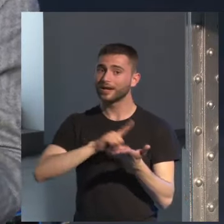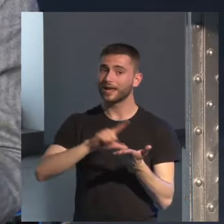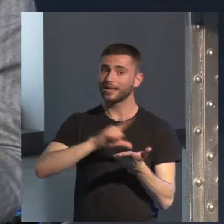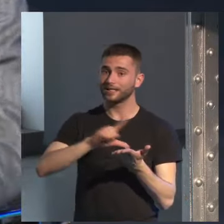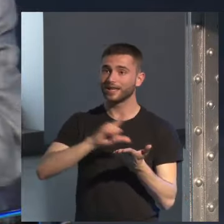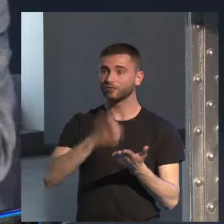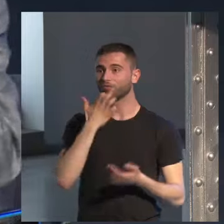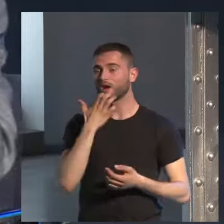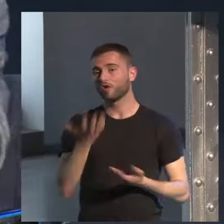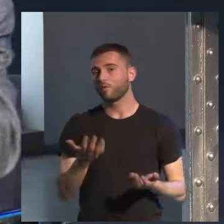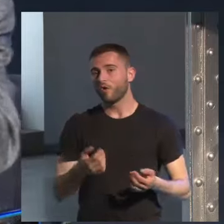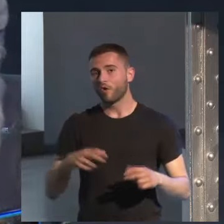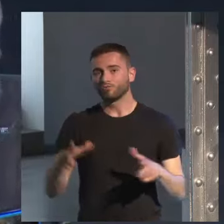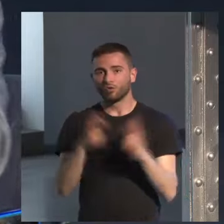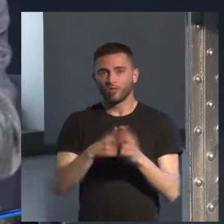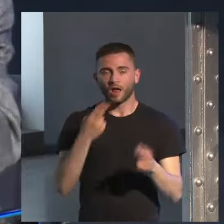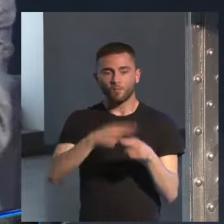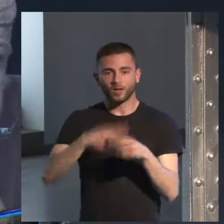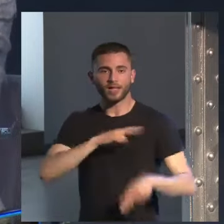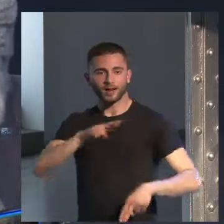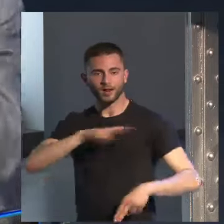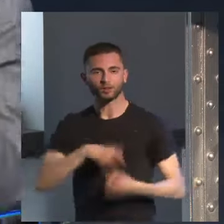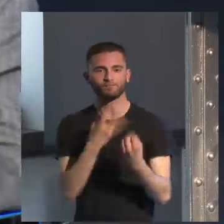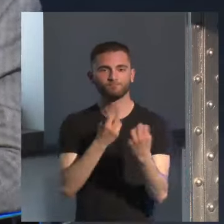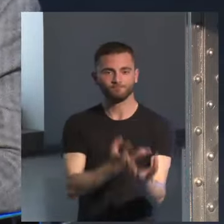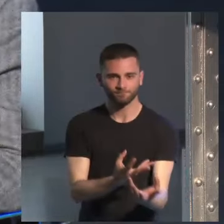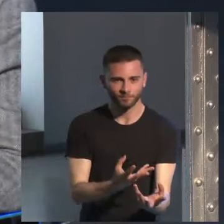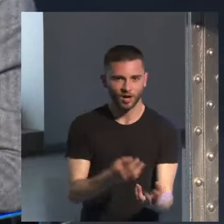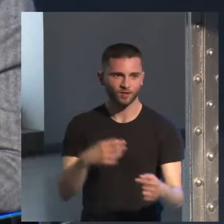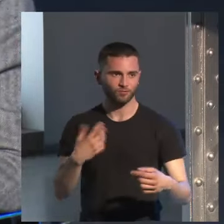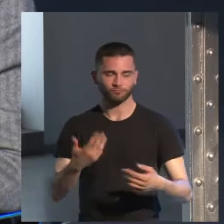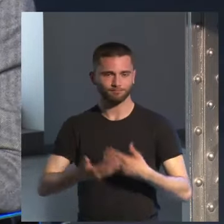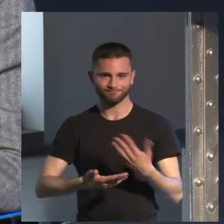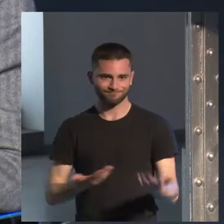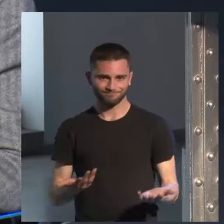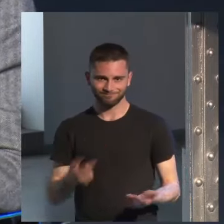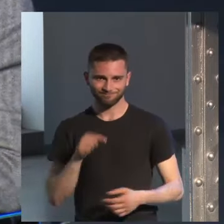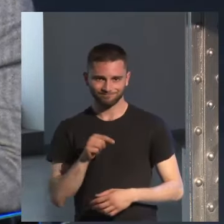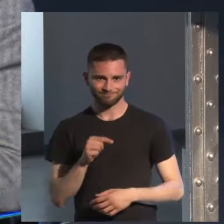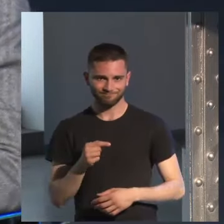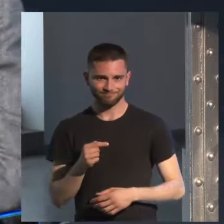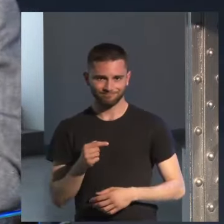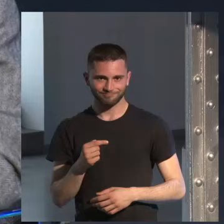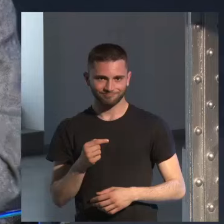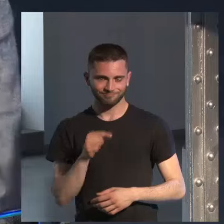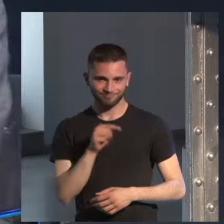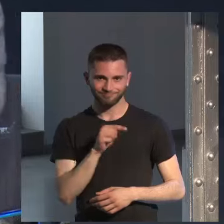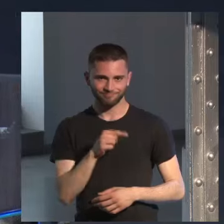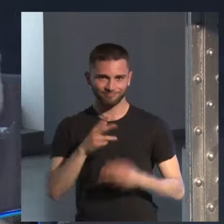social política religiosa sensual lo que sea estás utilizando la